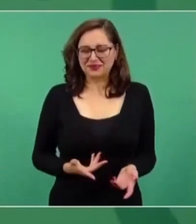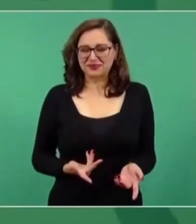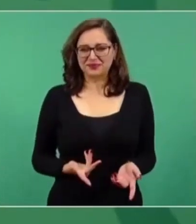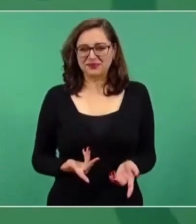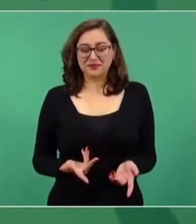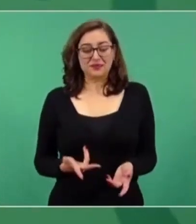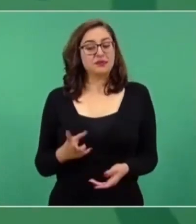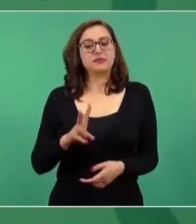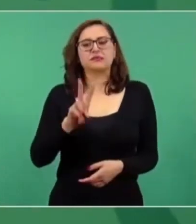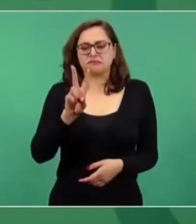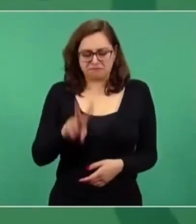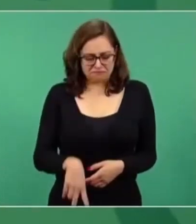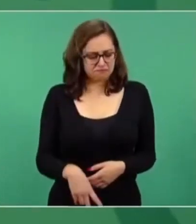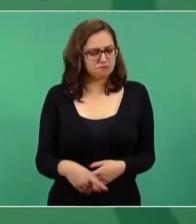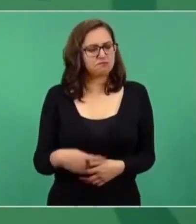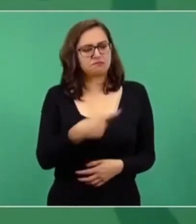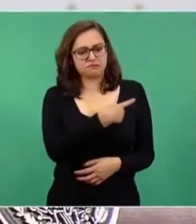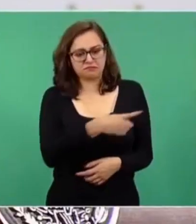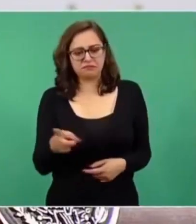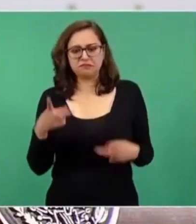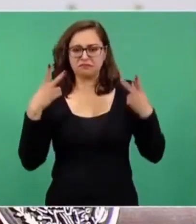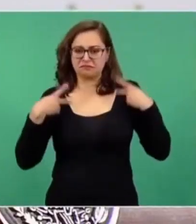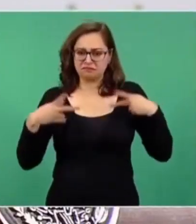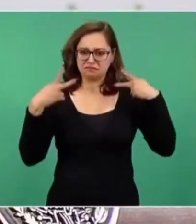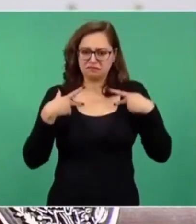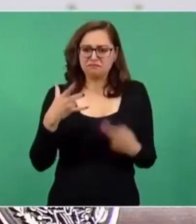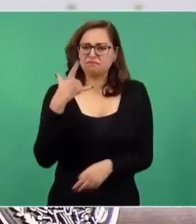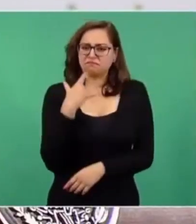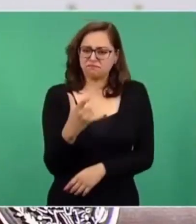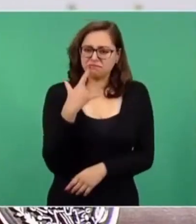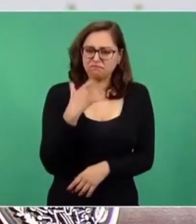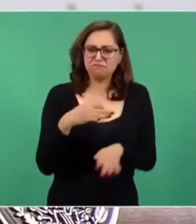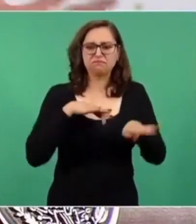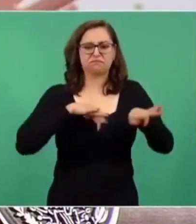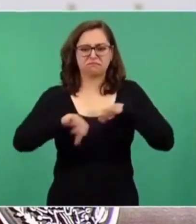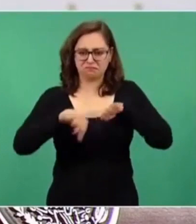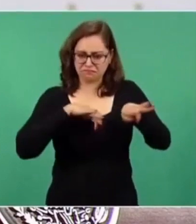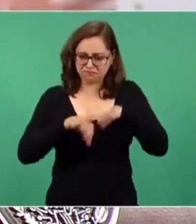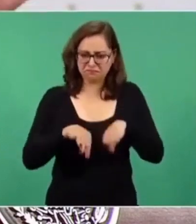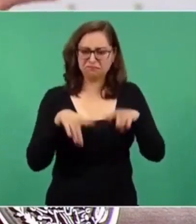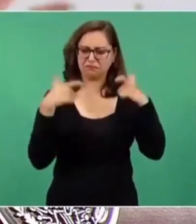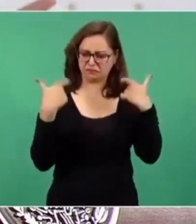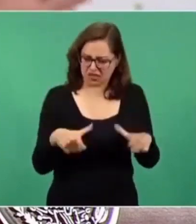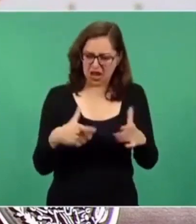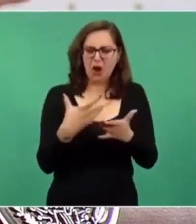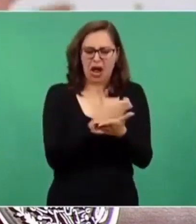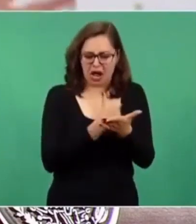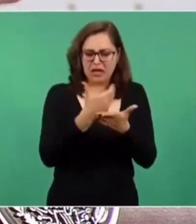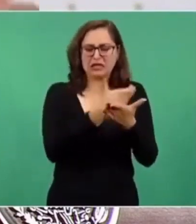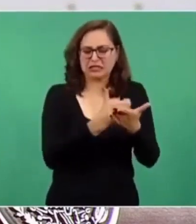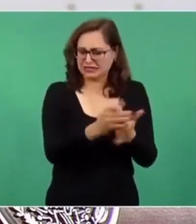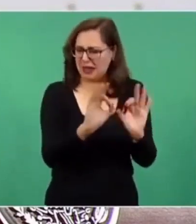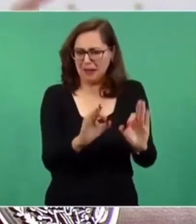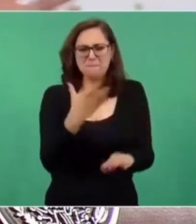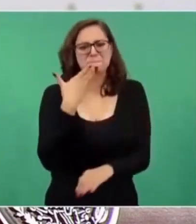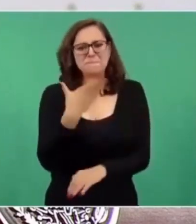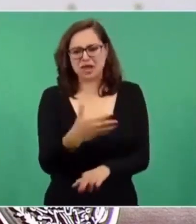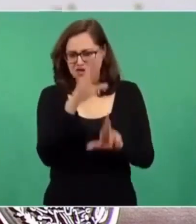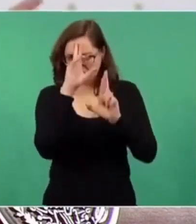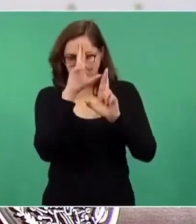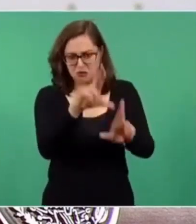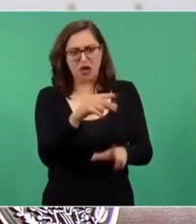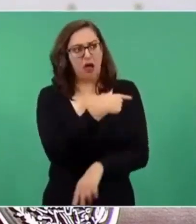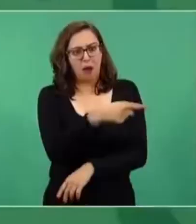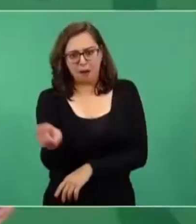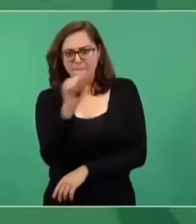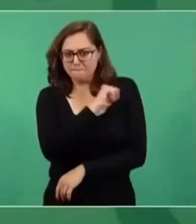quien con esfuerzo, con trabajo, de conformidad con la ley logra un patrimonio, siempre lo he dicho, merece respeto, porque no todo el que